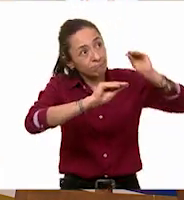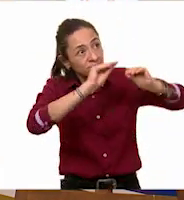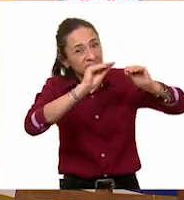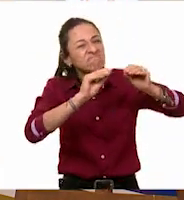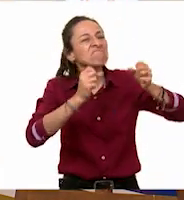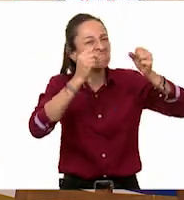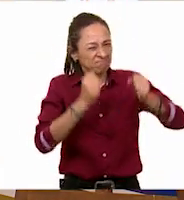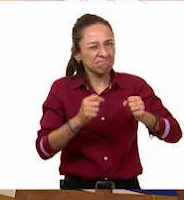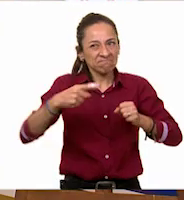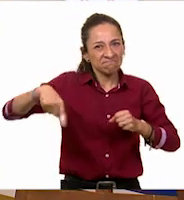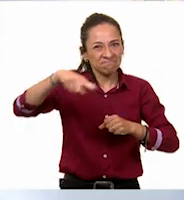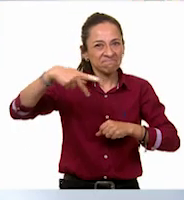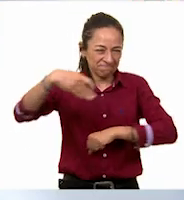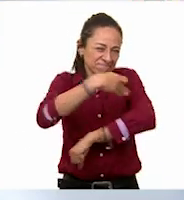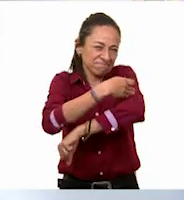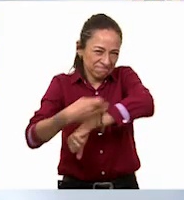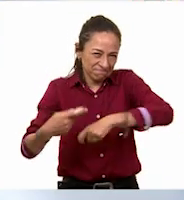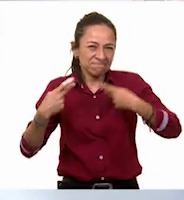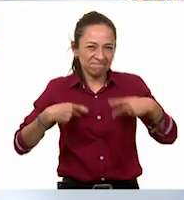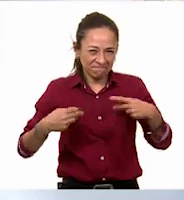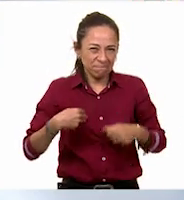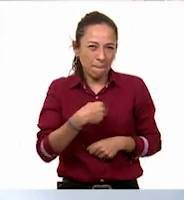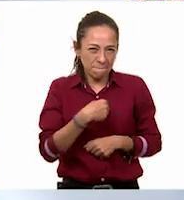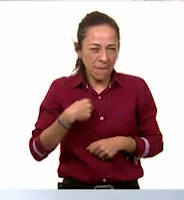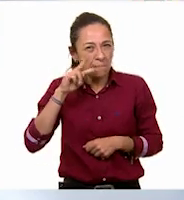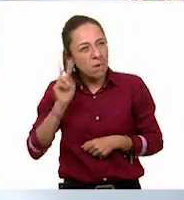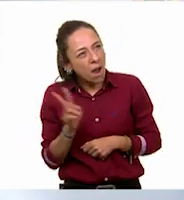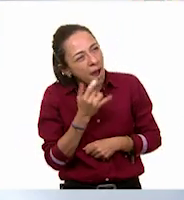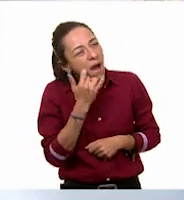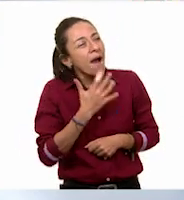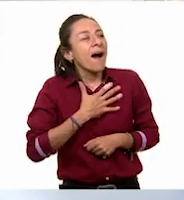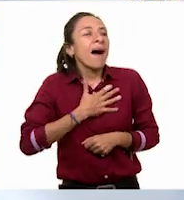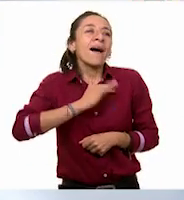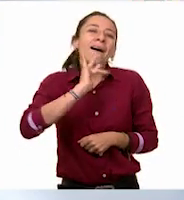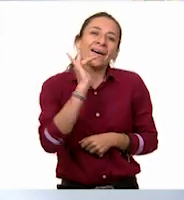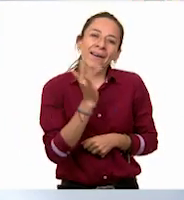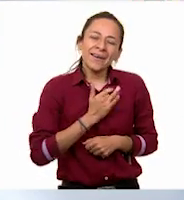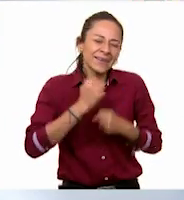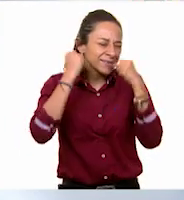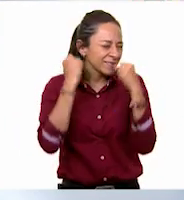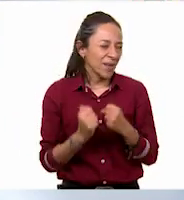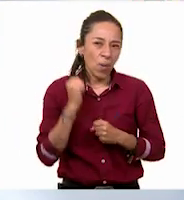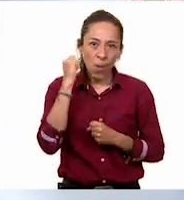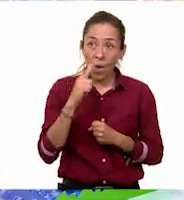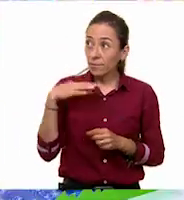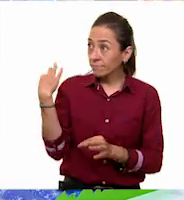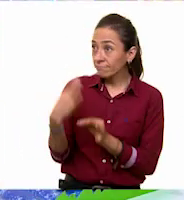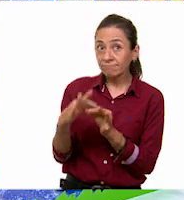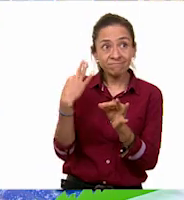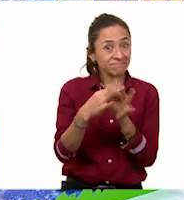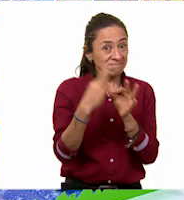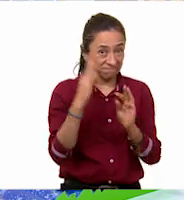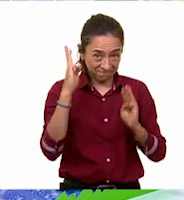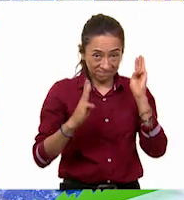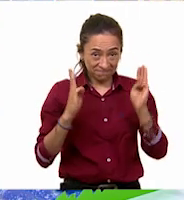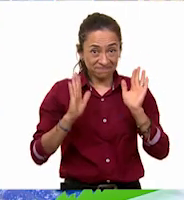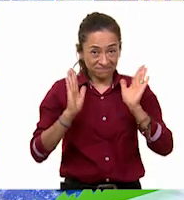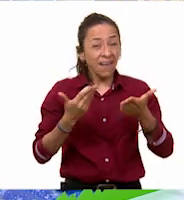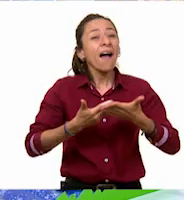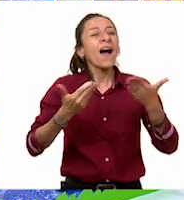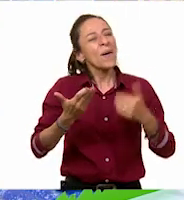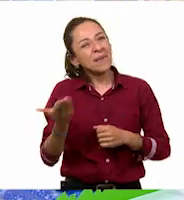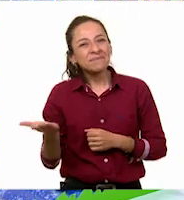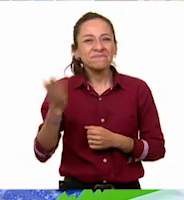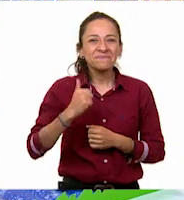Así es. Y pues, como pueden ver, ya tenemos armado nuestro museo. ¿Y qué les parece si hacemos una actividad de recorrido?